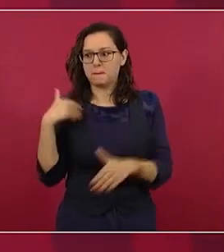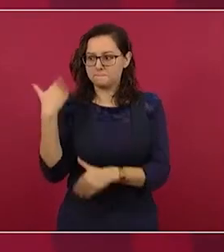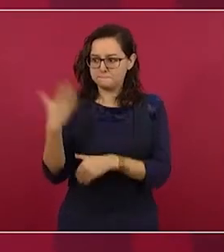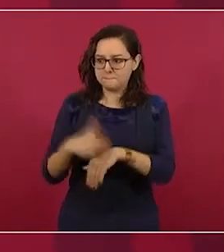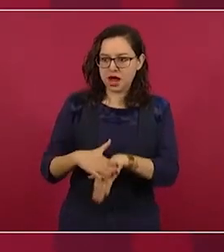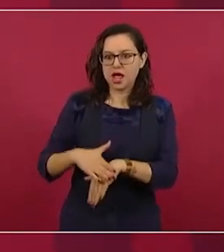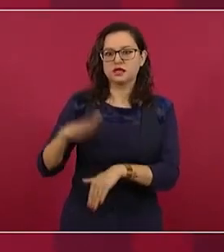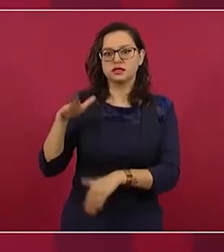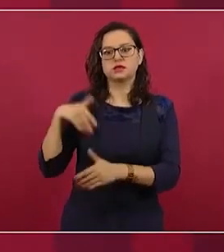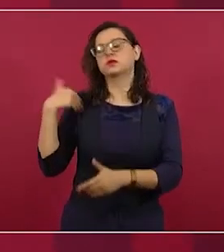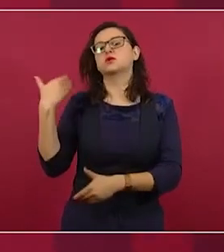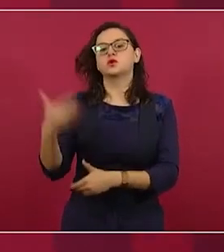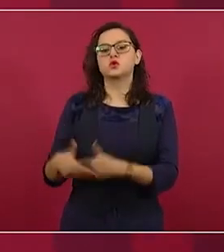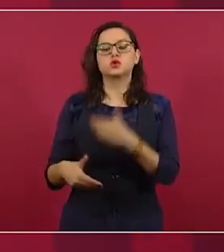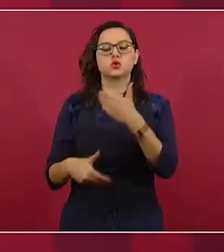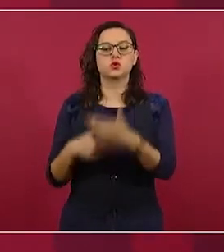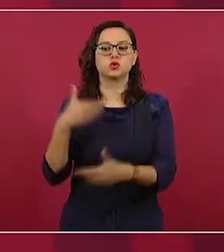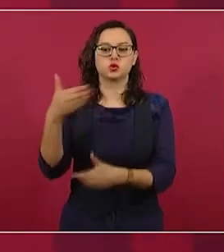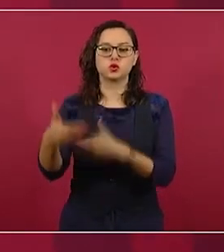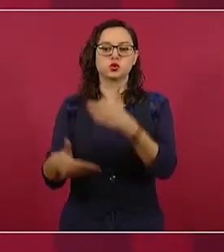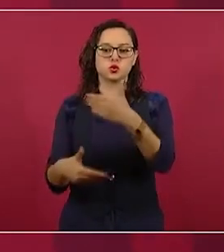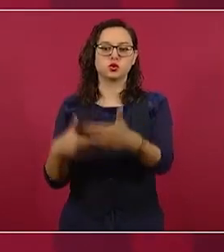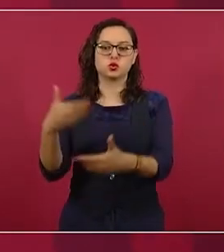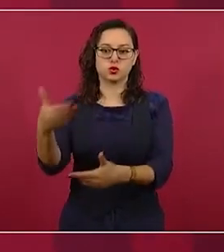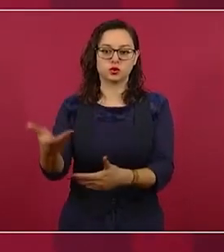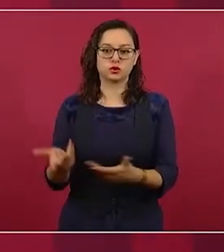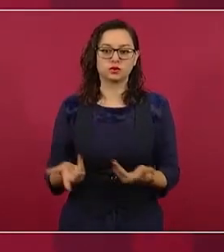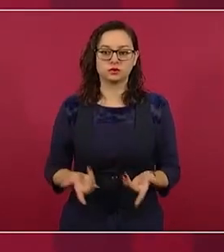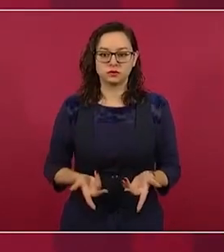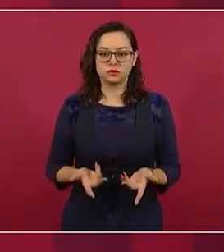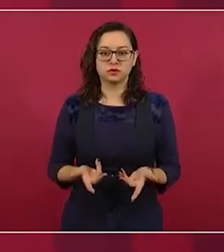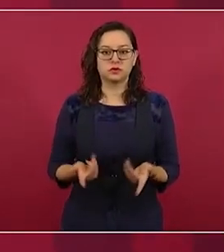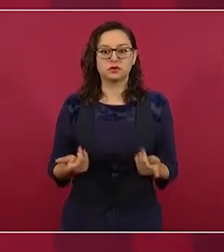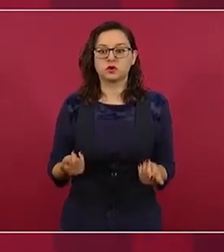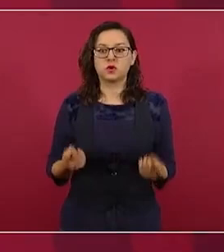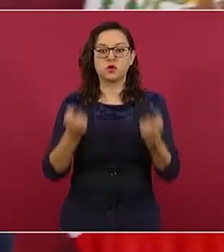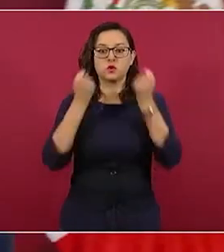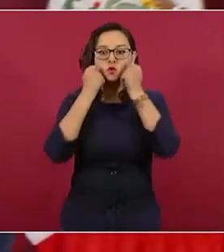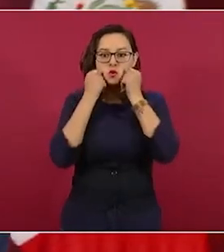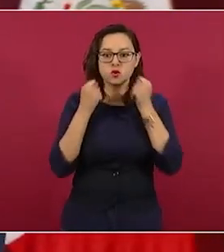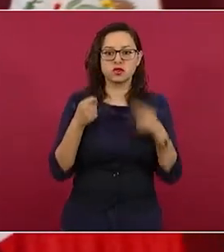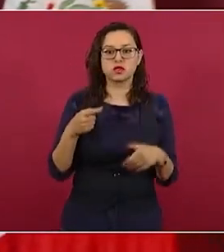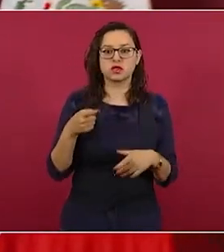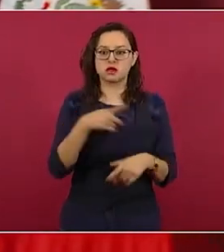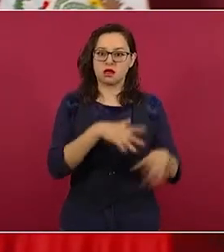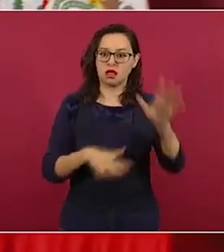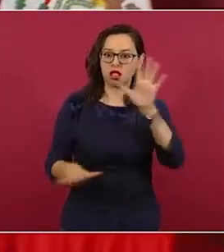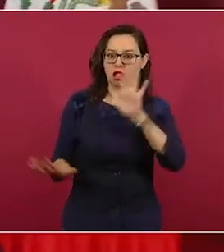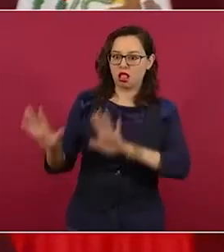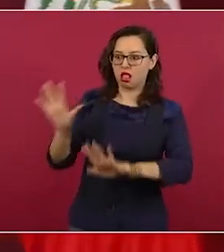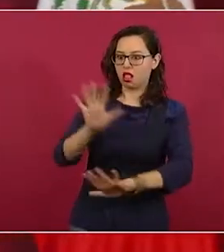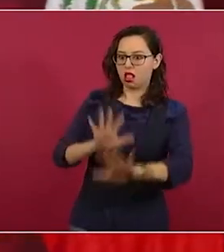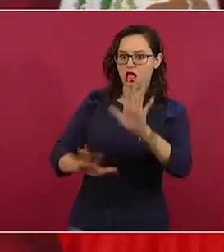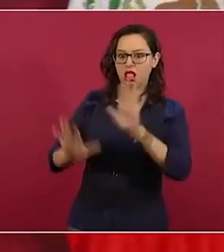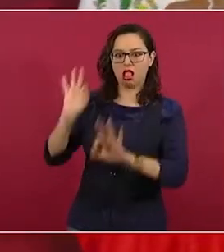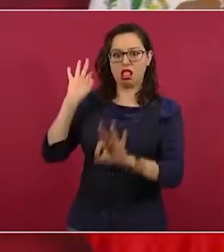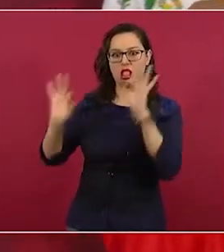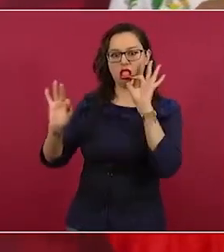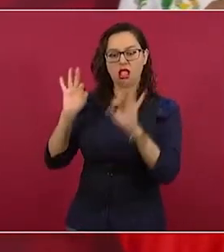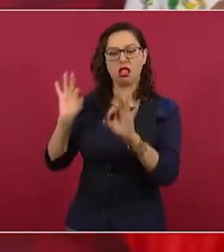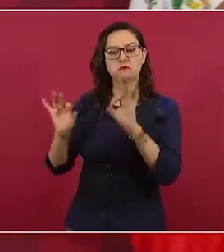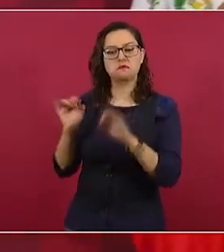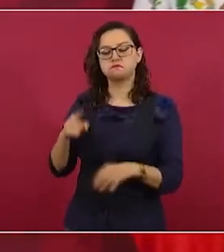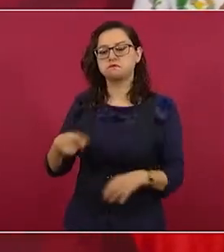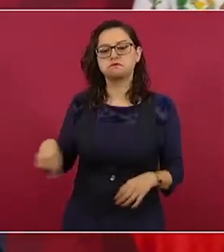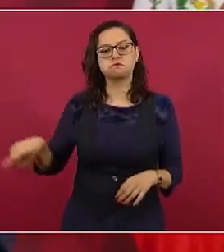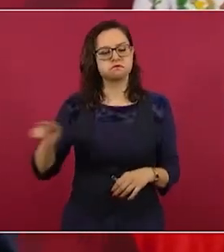a pesar de la manipulación, la gente está muy despierta, muy consciente y